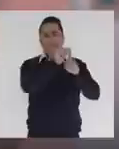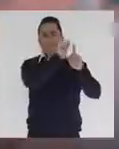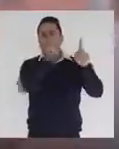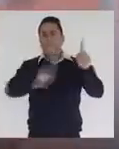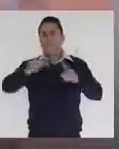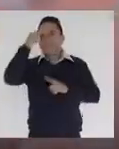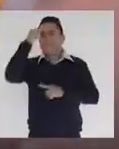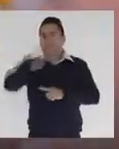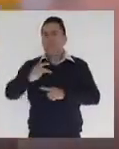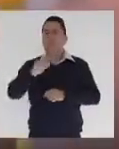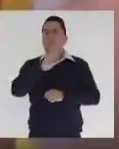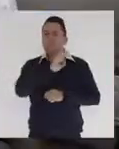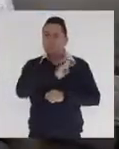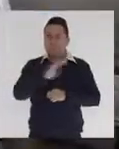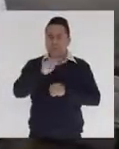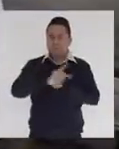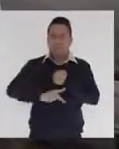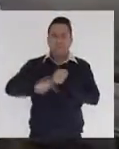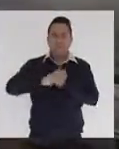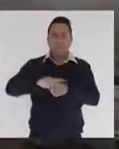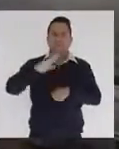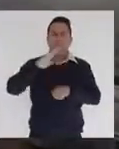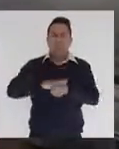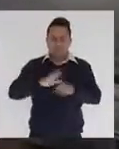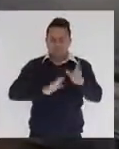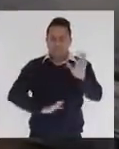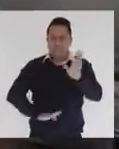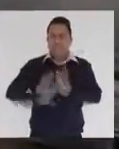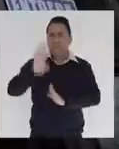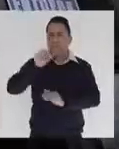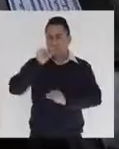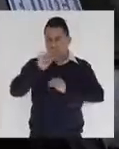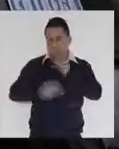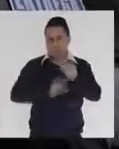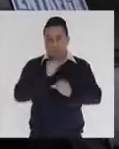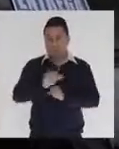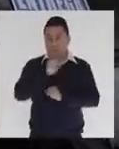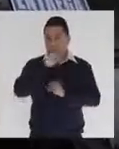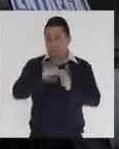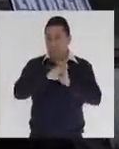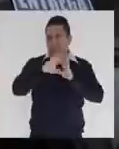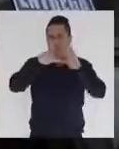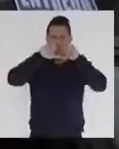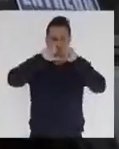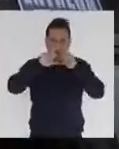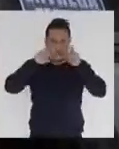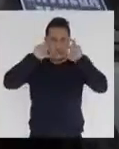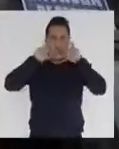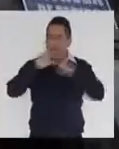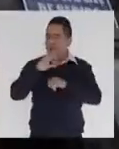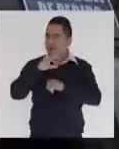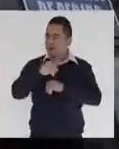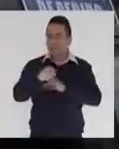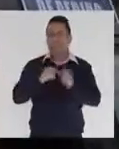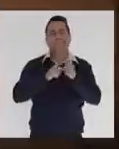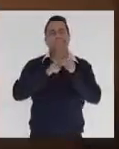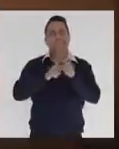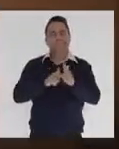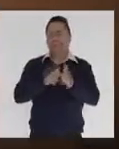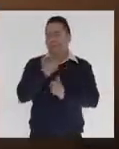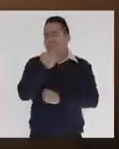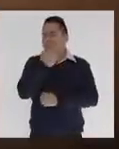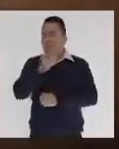México sea un país cada vez más próspero. Y el uso de cubrebocas se mantiene